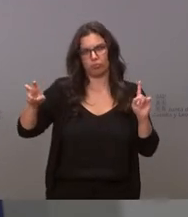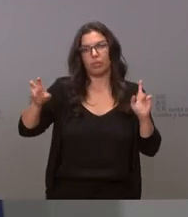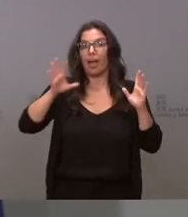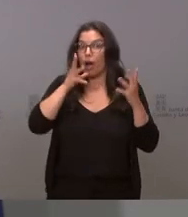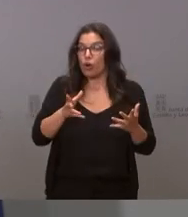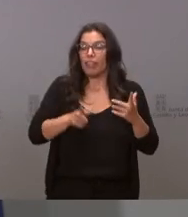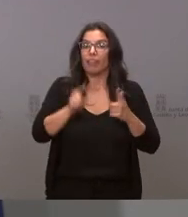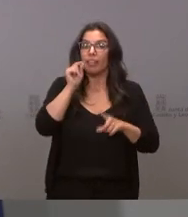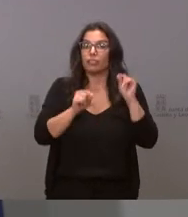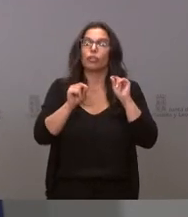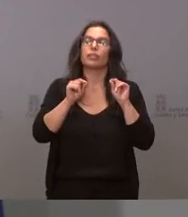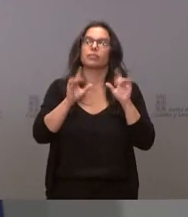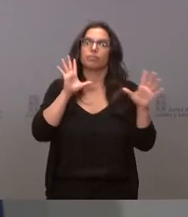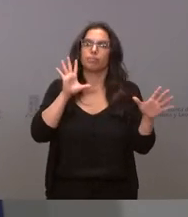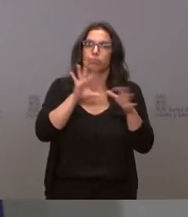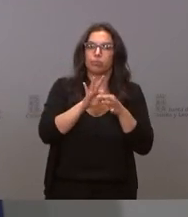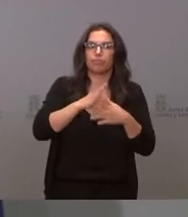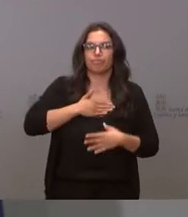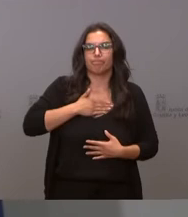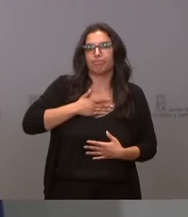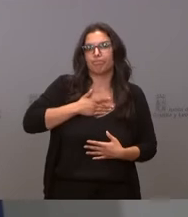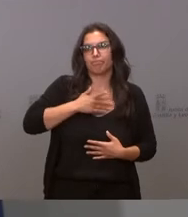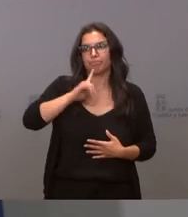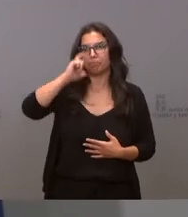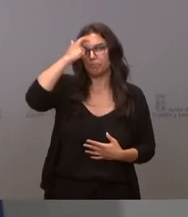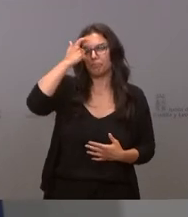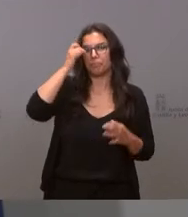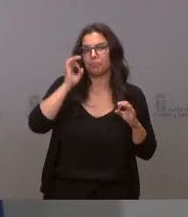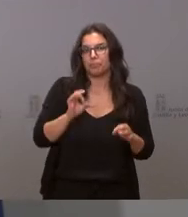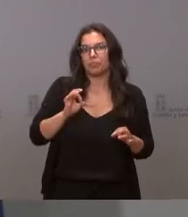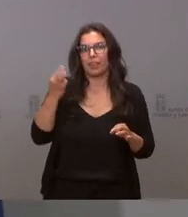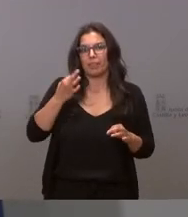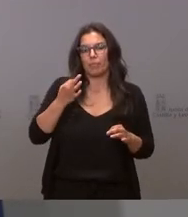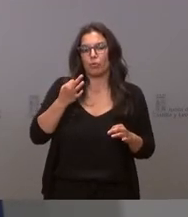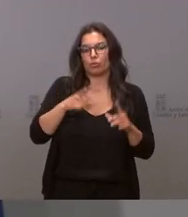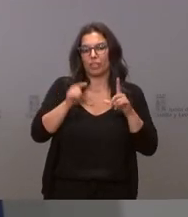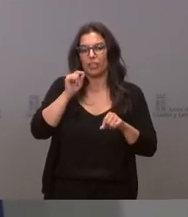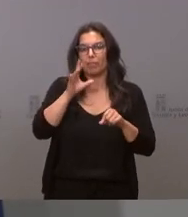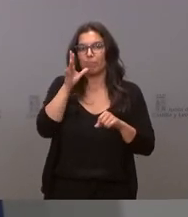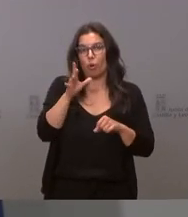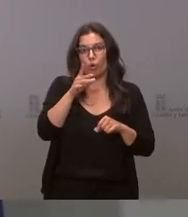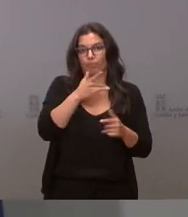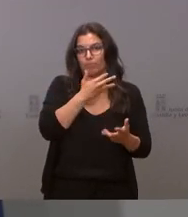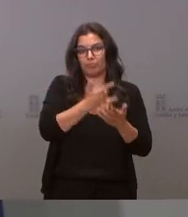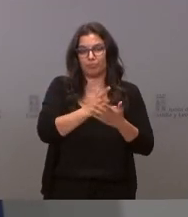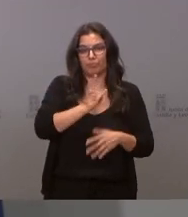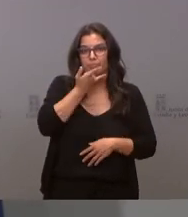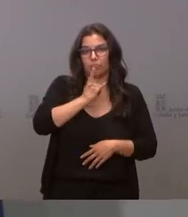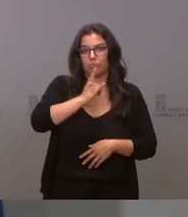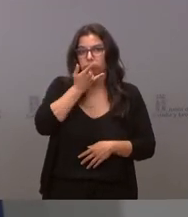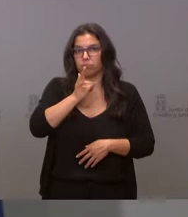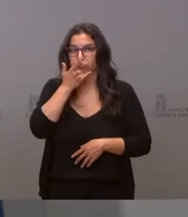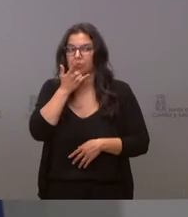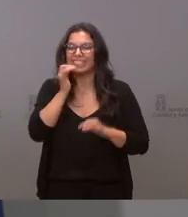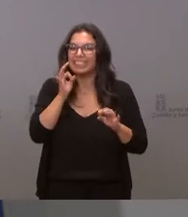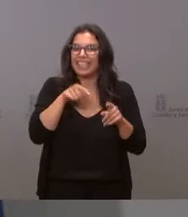de acuerdo a que nosotros entendemos que debemos de tomar por los errores administrativos